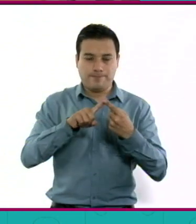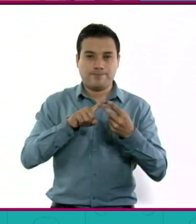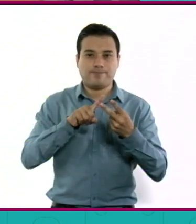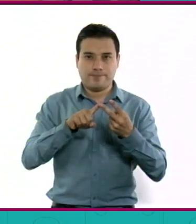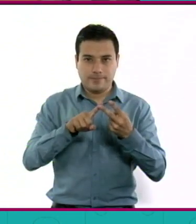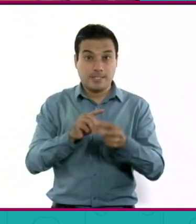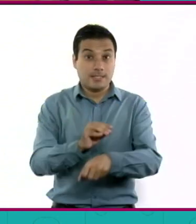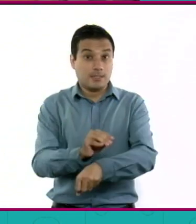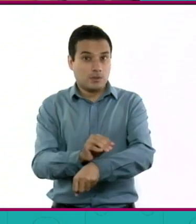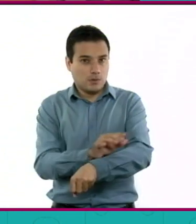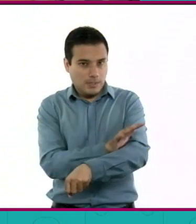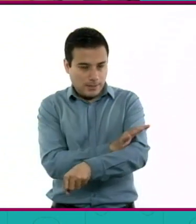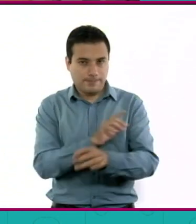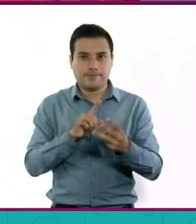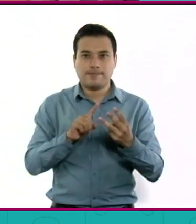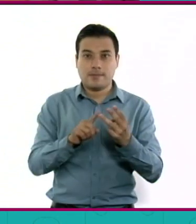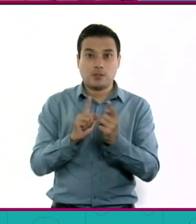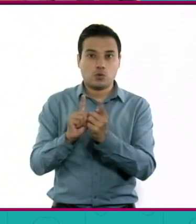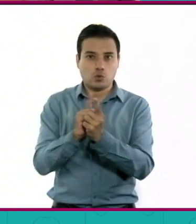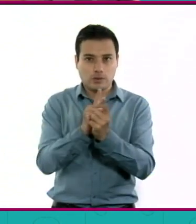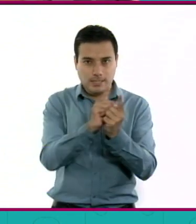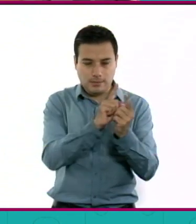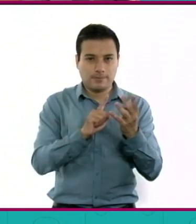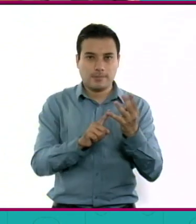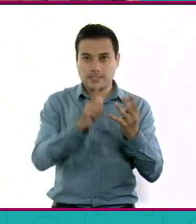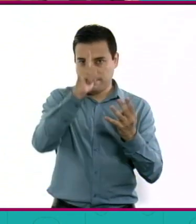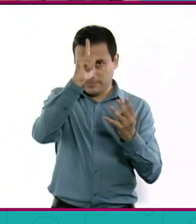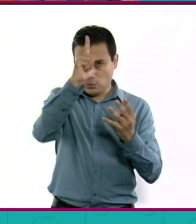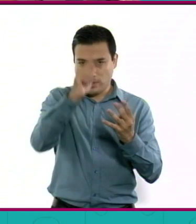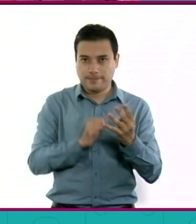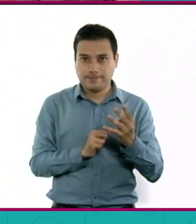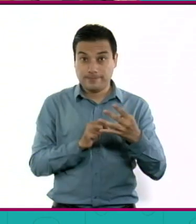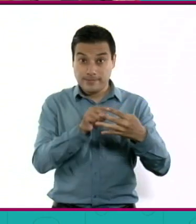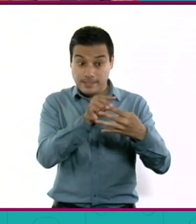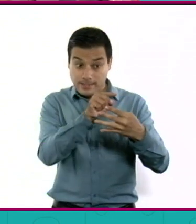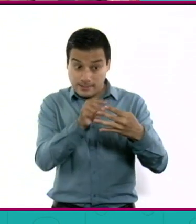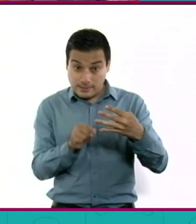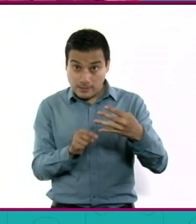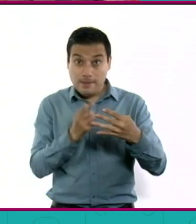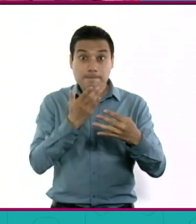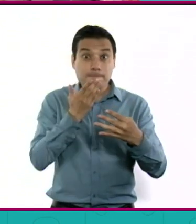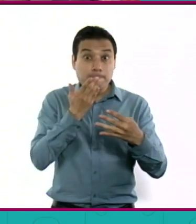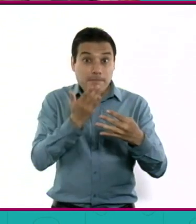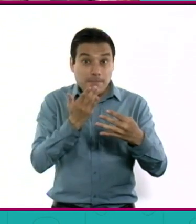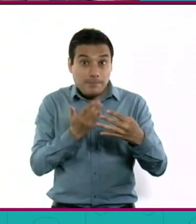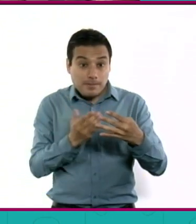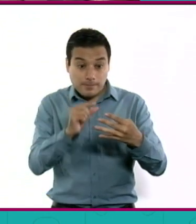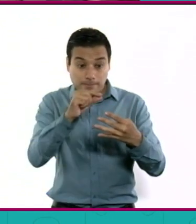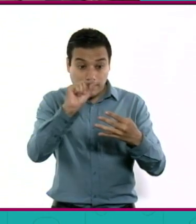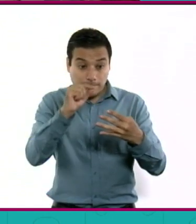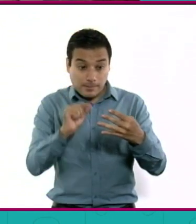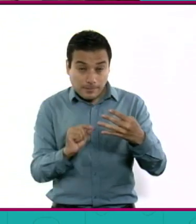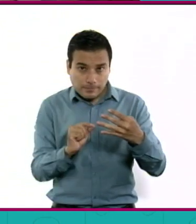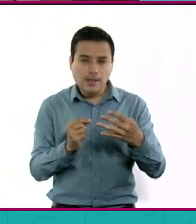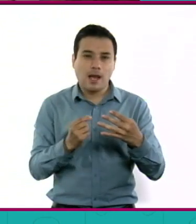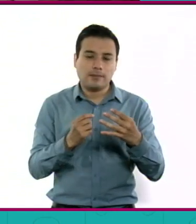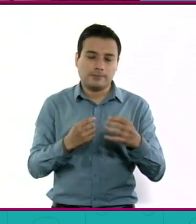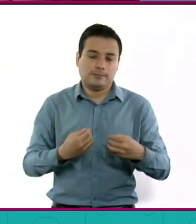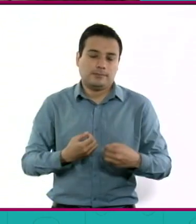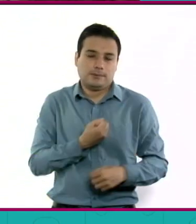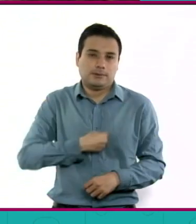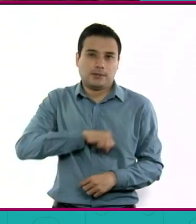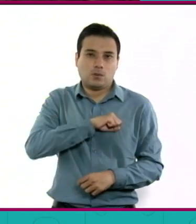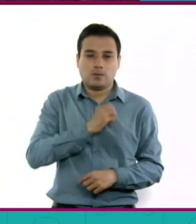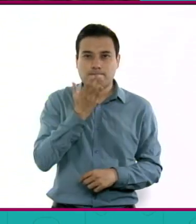y otra espiritual. Todas estas cuatro juntas es lo que hacen que uno esté bien y tenga salud. Entonces,